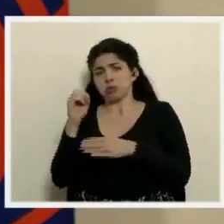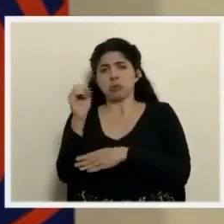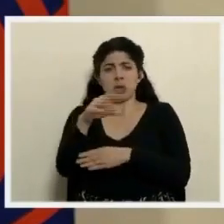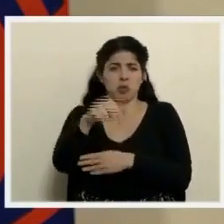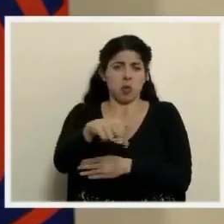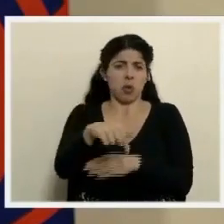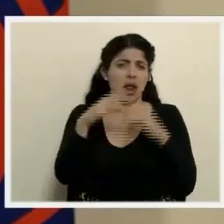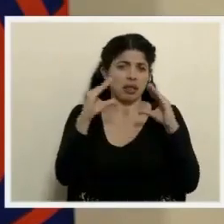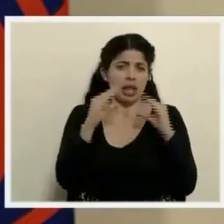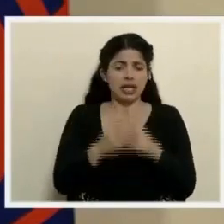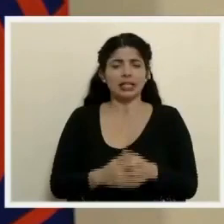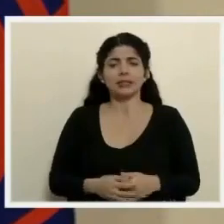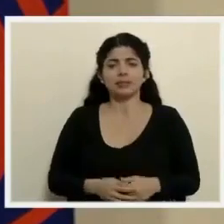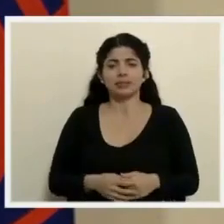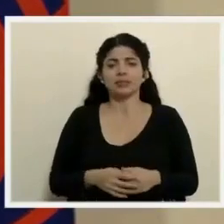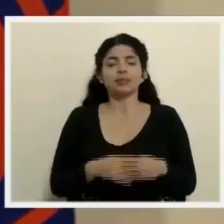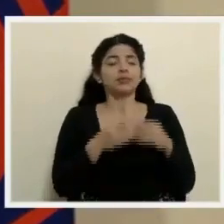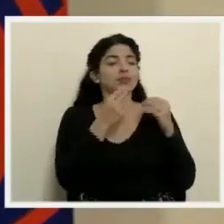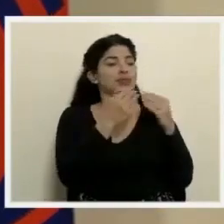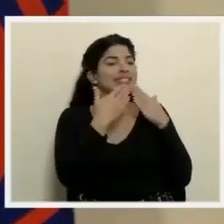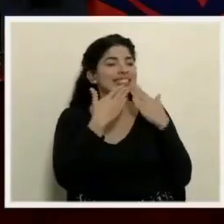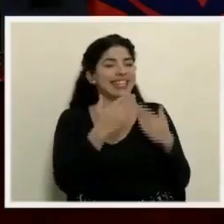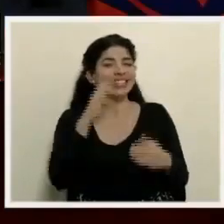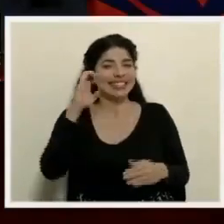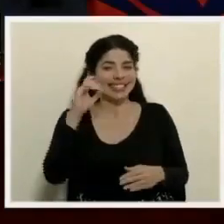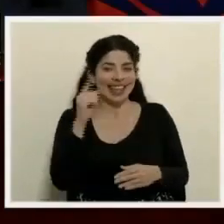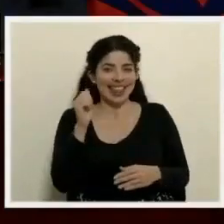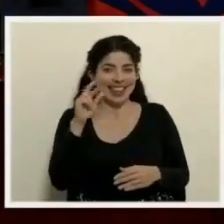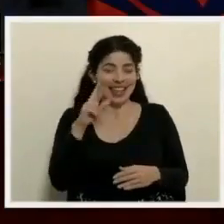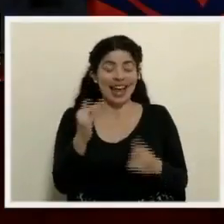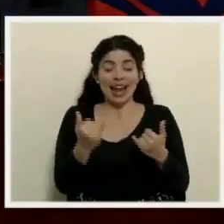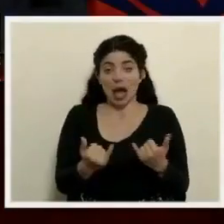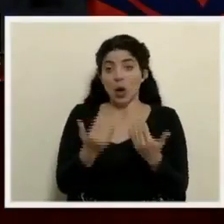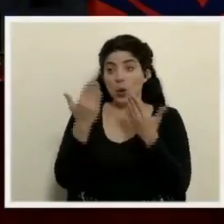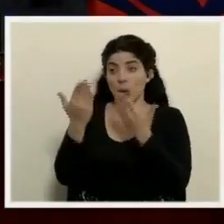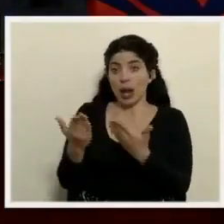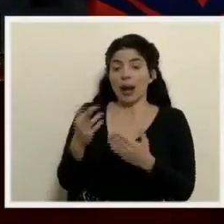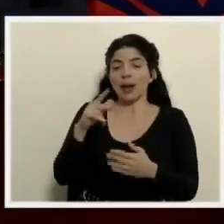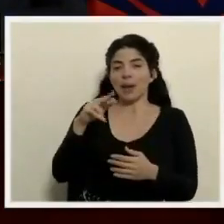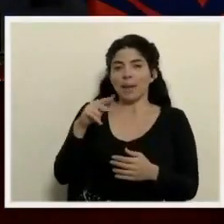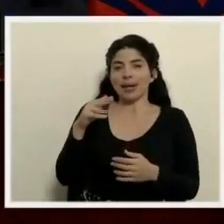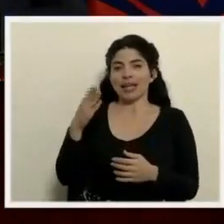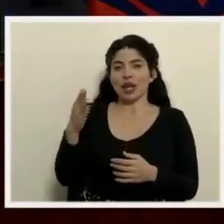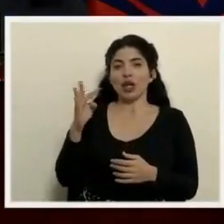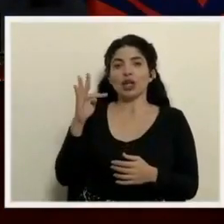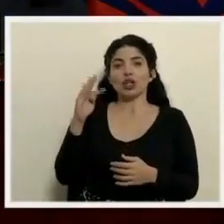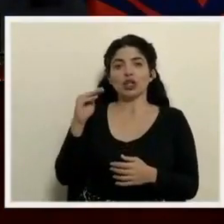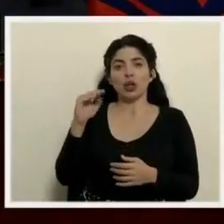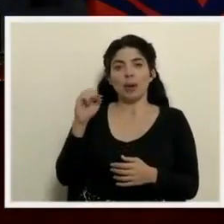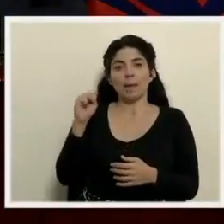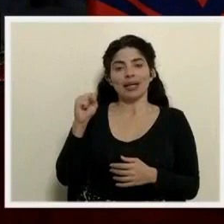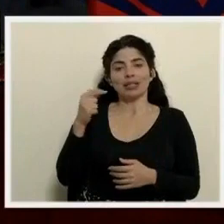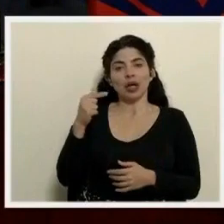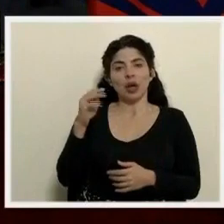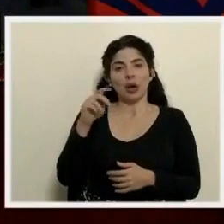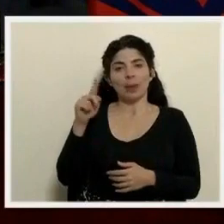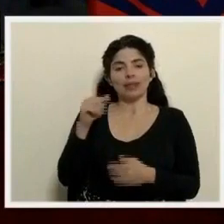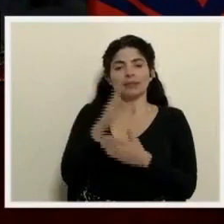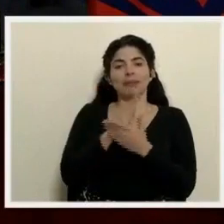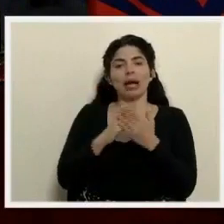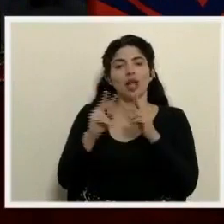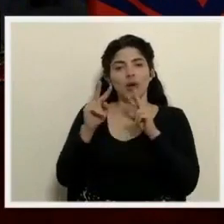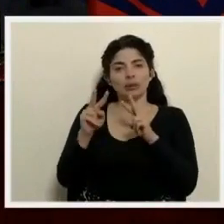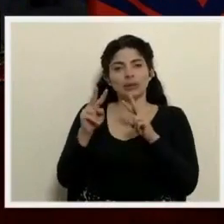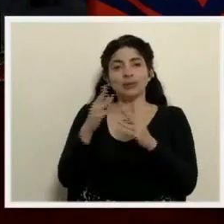llegar hoy mismo en la tarde. Muchas gracias, don Edgar. Escuchamos al colega Tomás Gómez del medio digital El